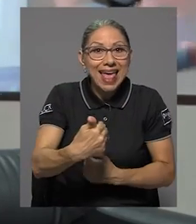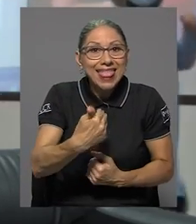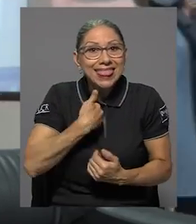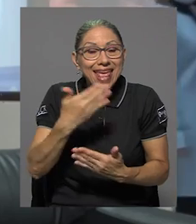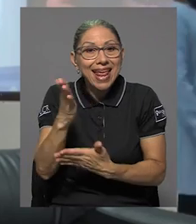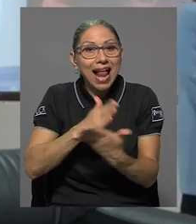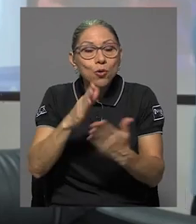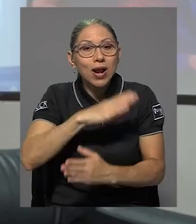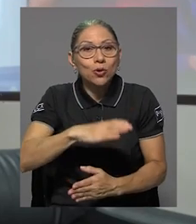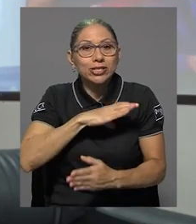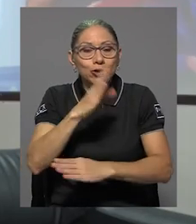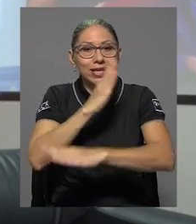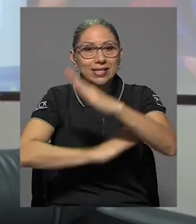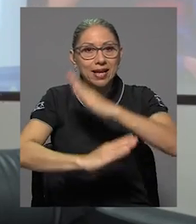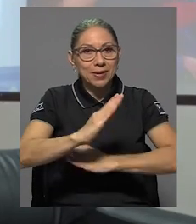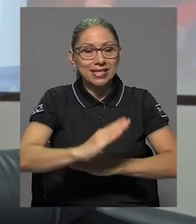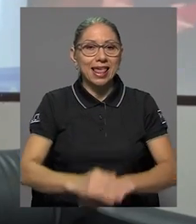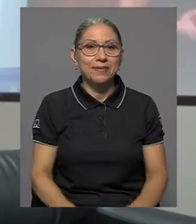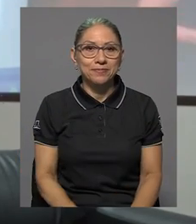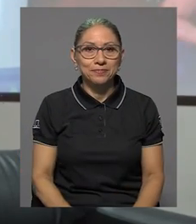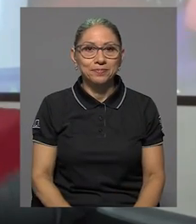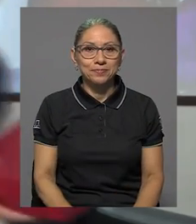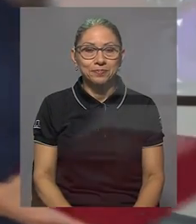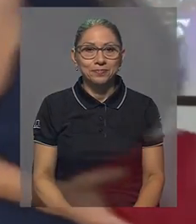alguna condición de discapacidad.